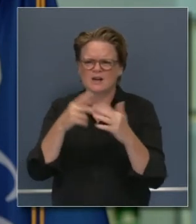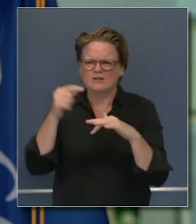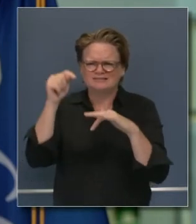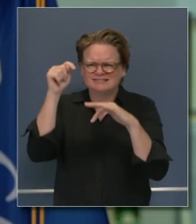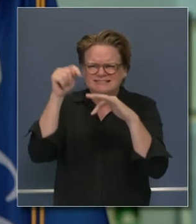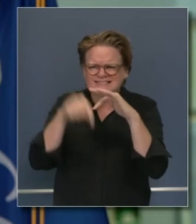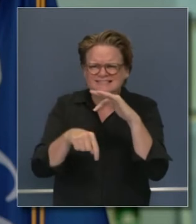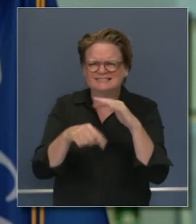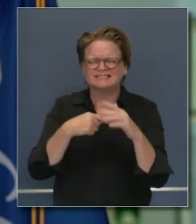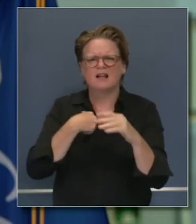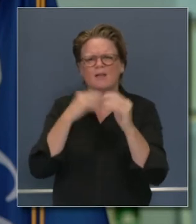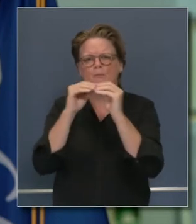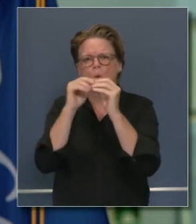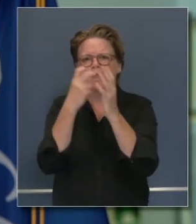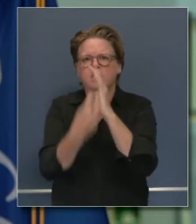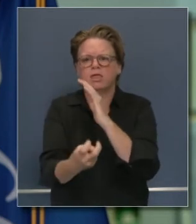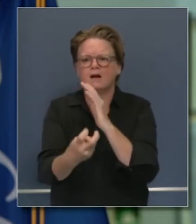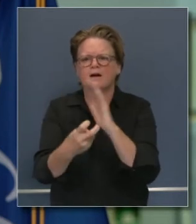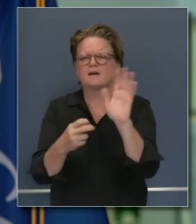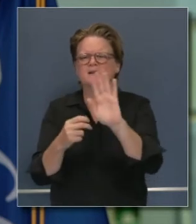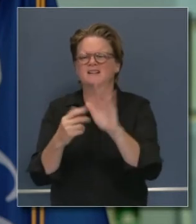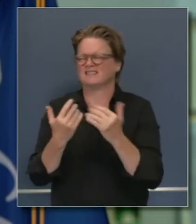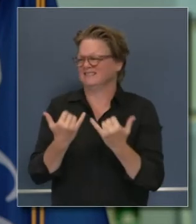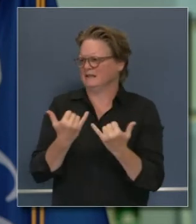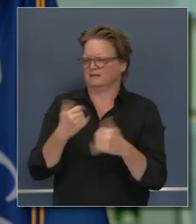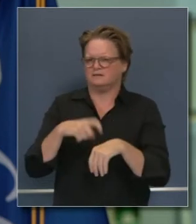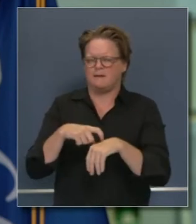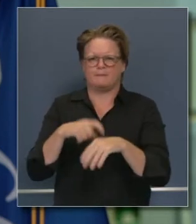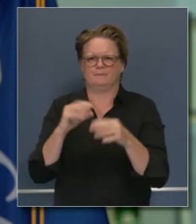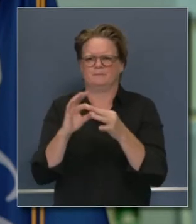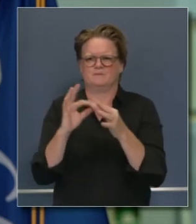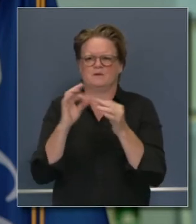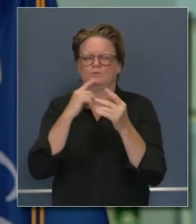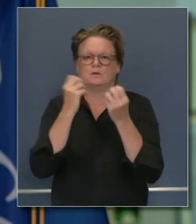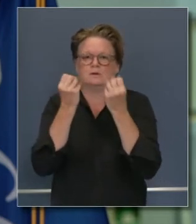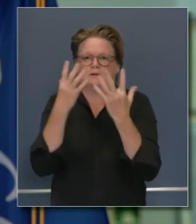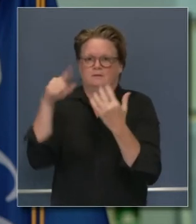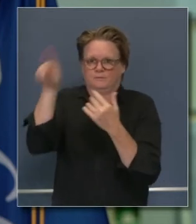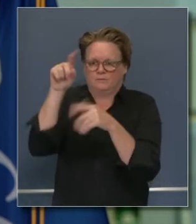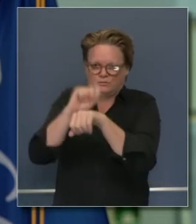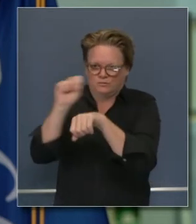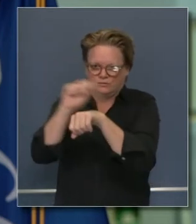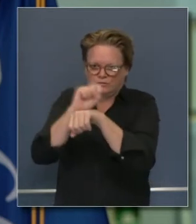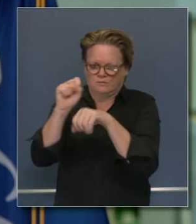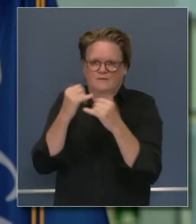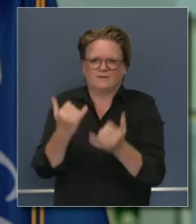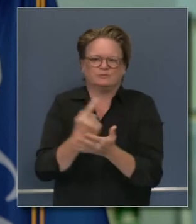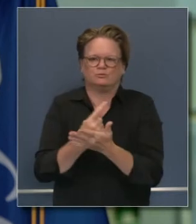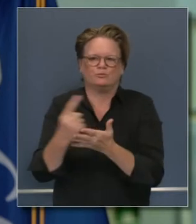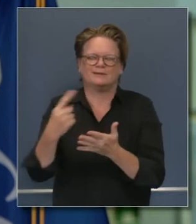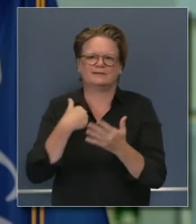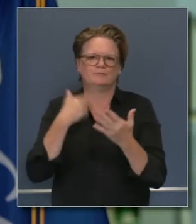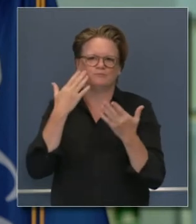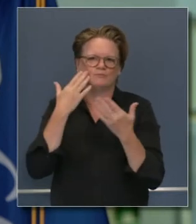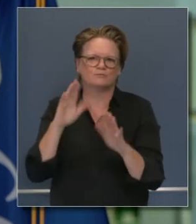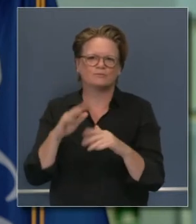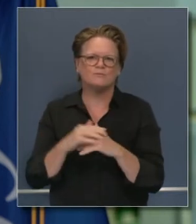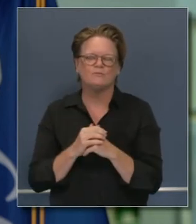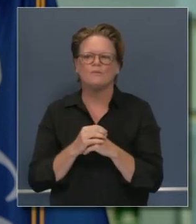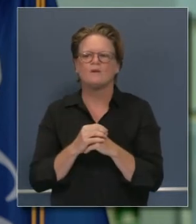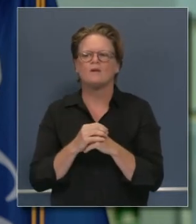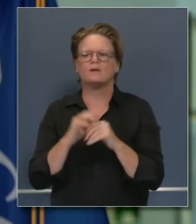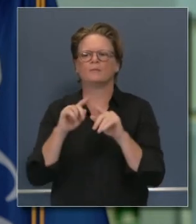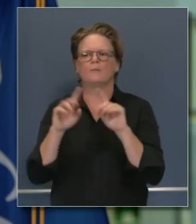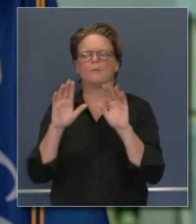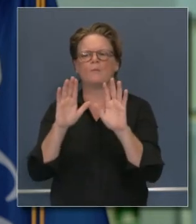propuestas de ley no voy a entrar en los detalles pero en esta etapa creo que está pasando tanto en tiempo real lo importante es